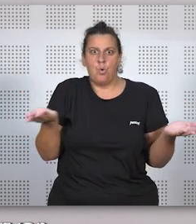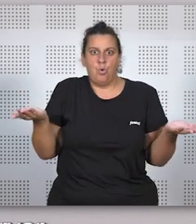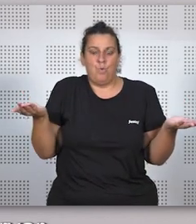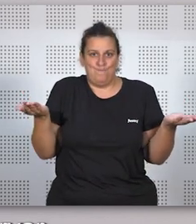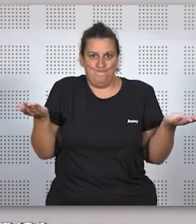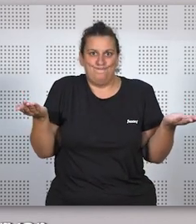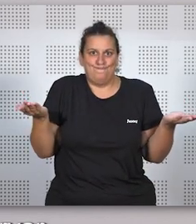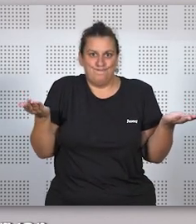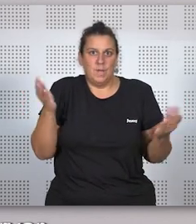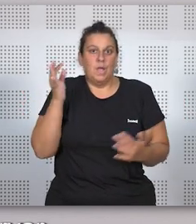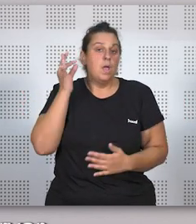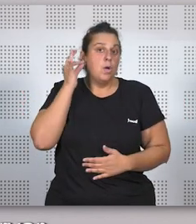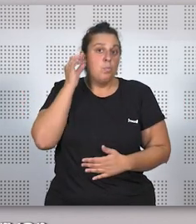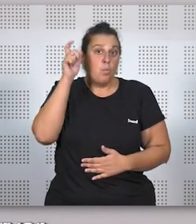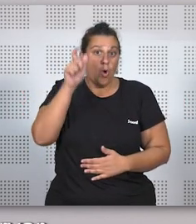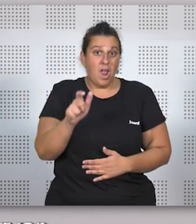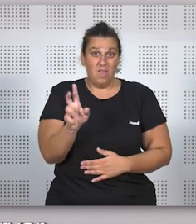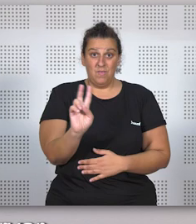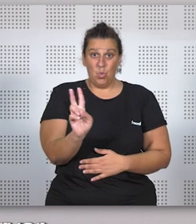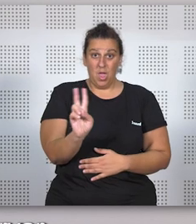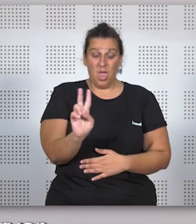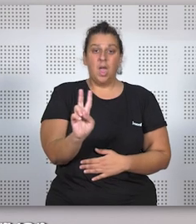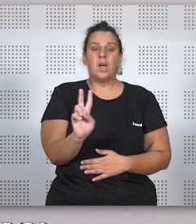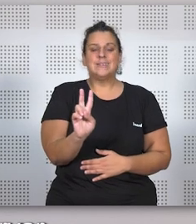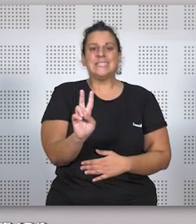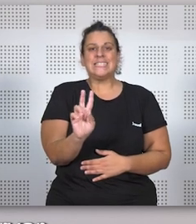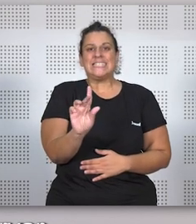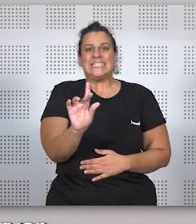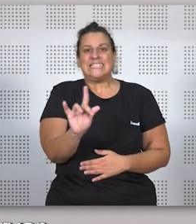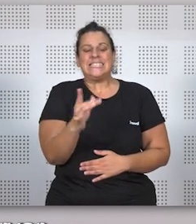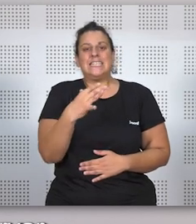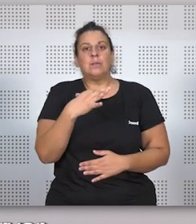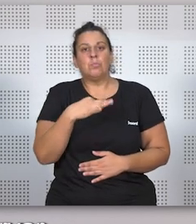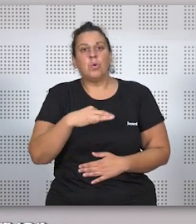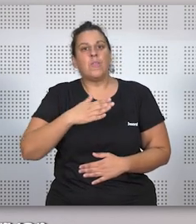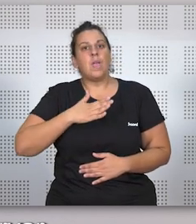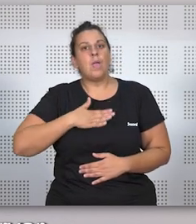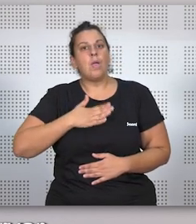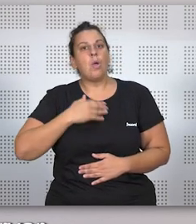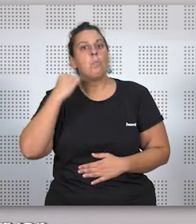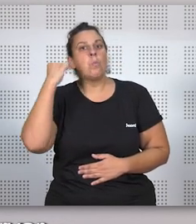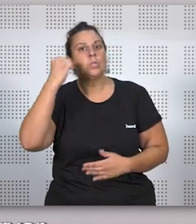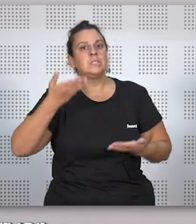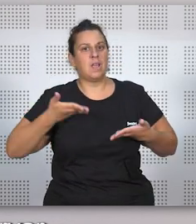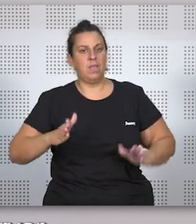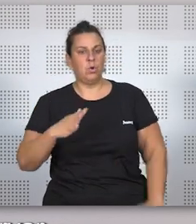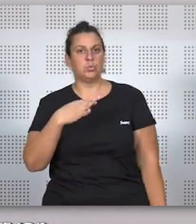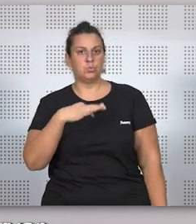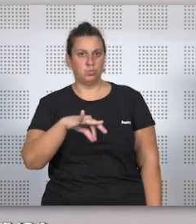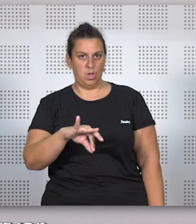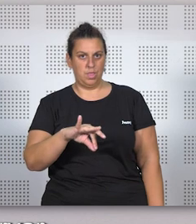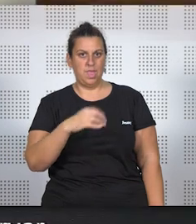eso, la mujer viuda, sí que podía conservar la patria potestad de los hijos